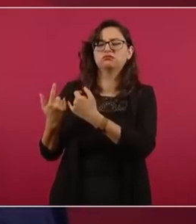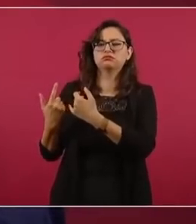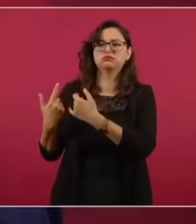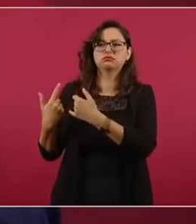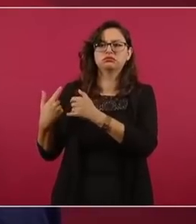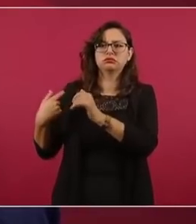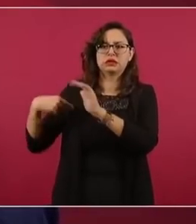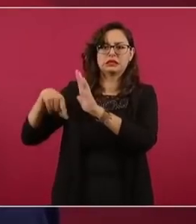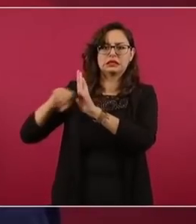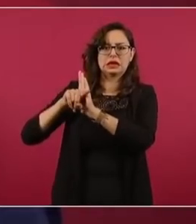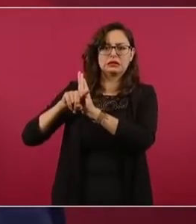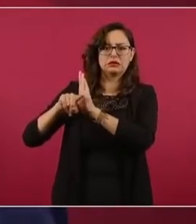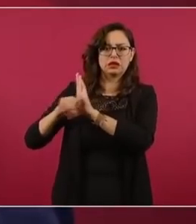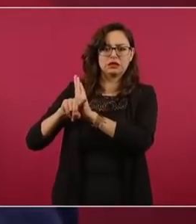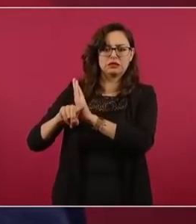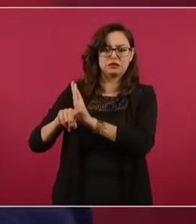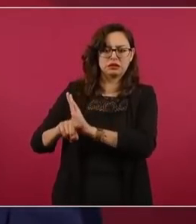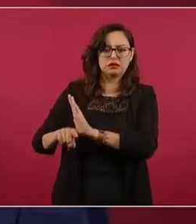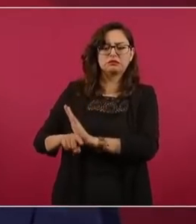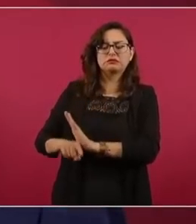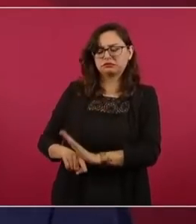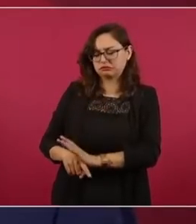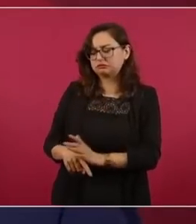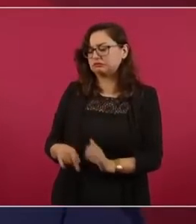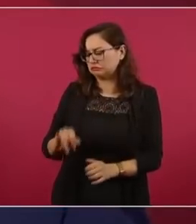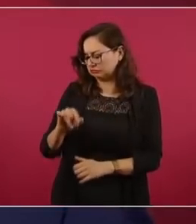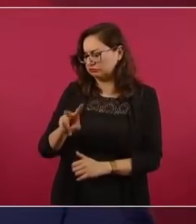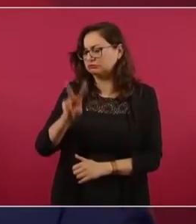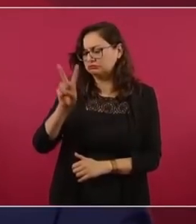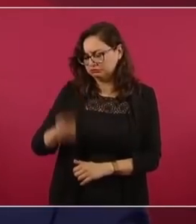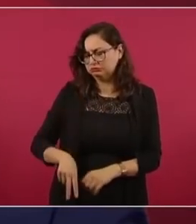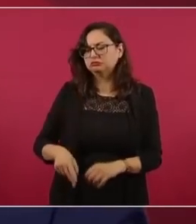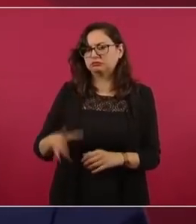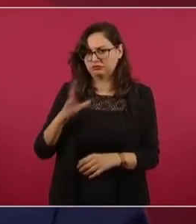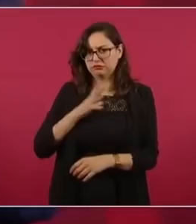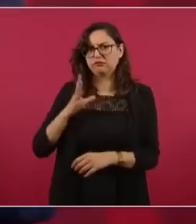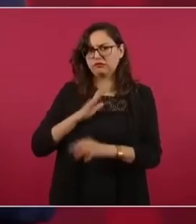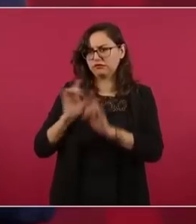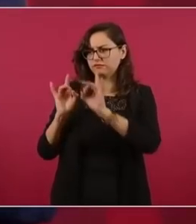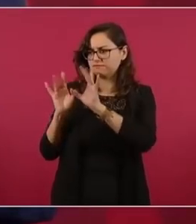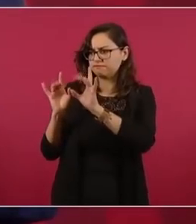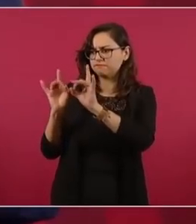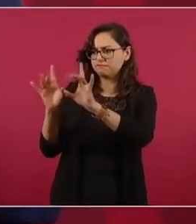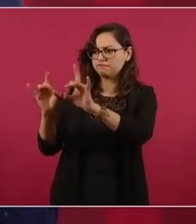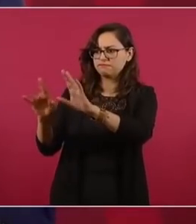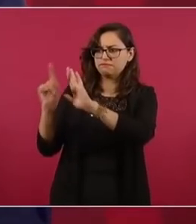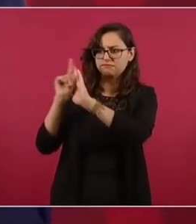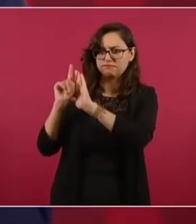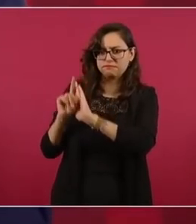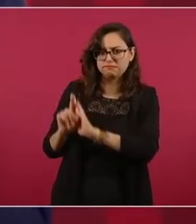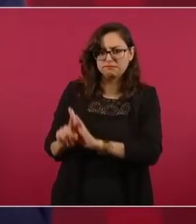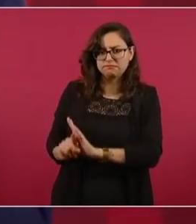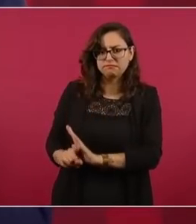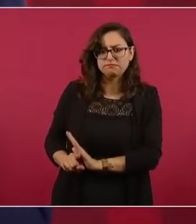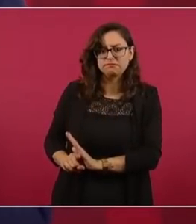también han habido momentos estelares,